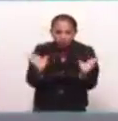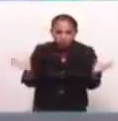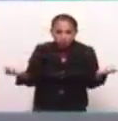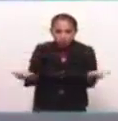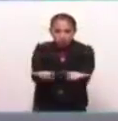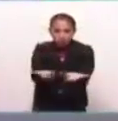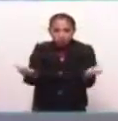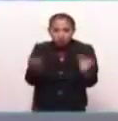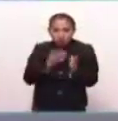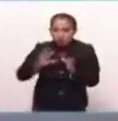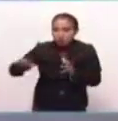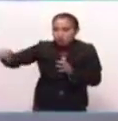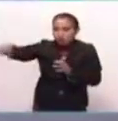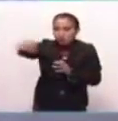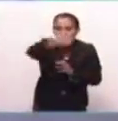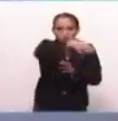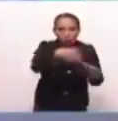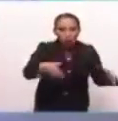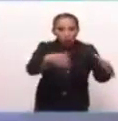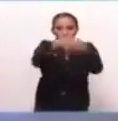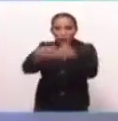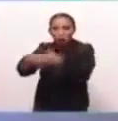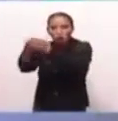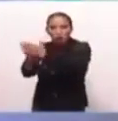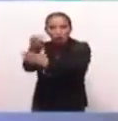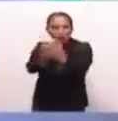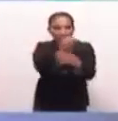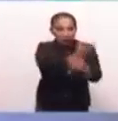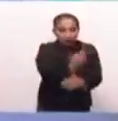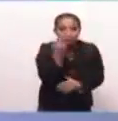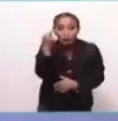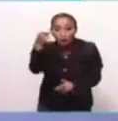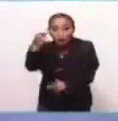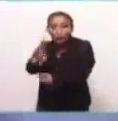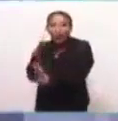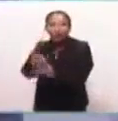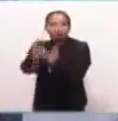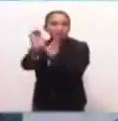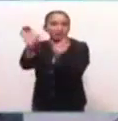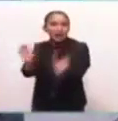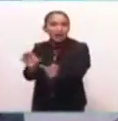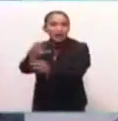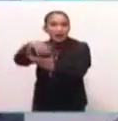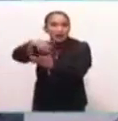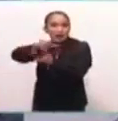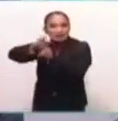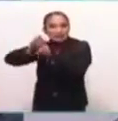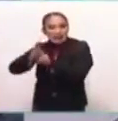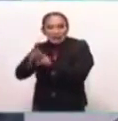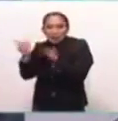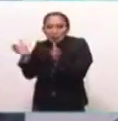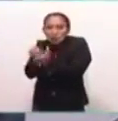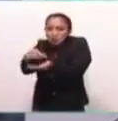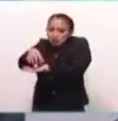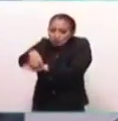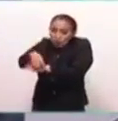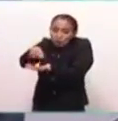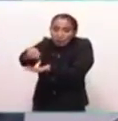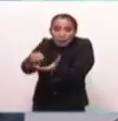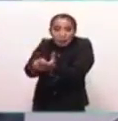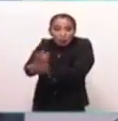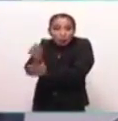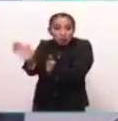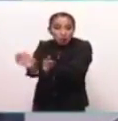rodeado de volcanes. Y de tan multitud de volcanes, uno de ellos es el Cerro de la Estrella, pequeñito, pero tiene